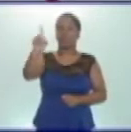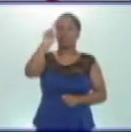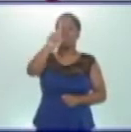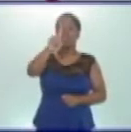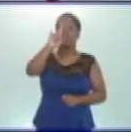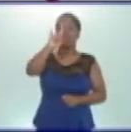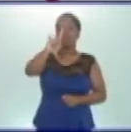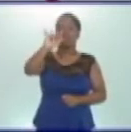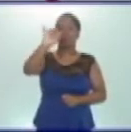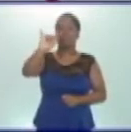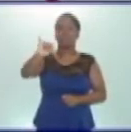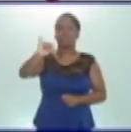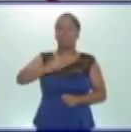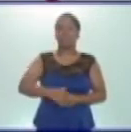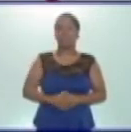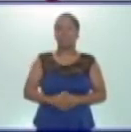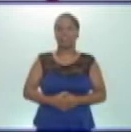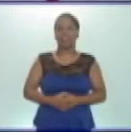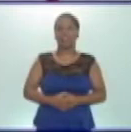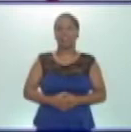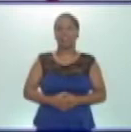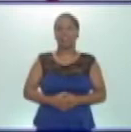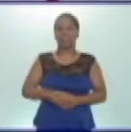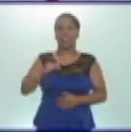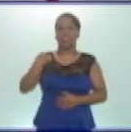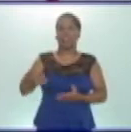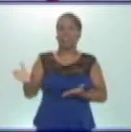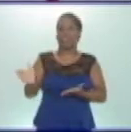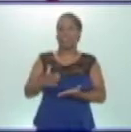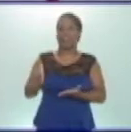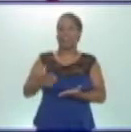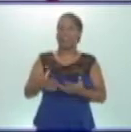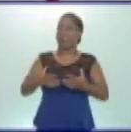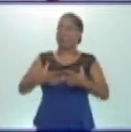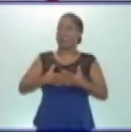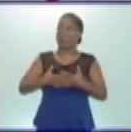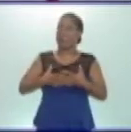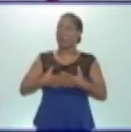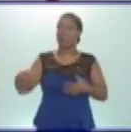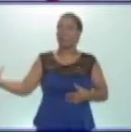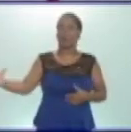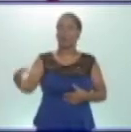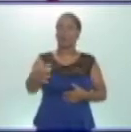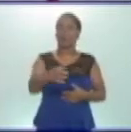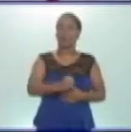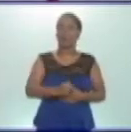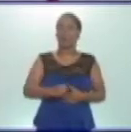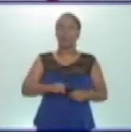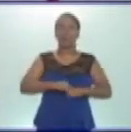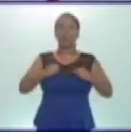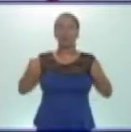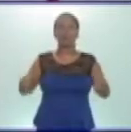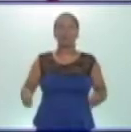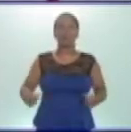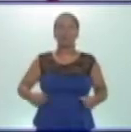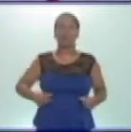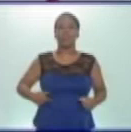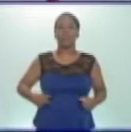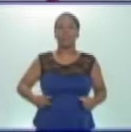a la 196. En estas páginas están relacionados todo lo del sistema digestivo.